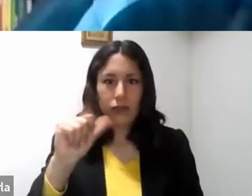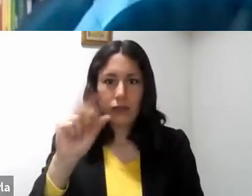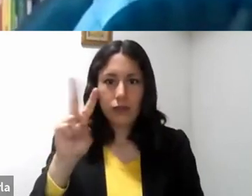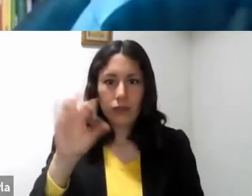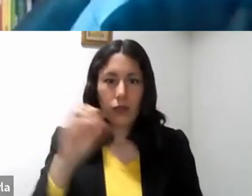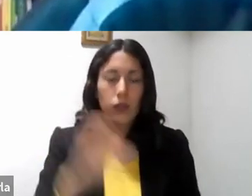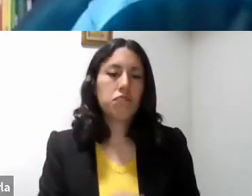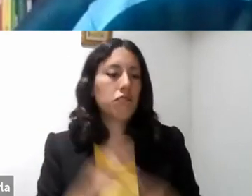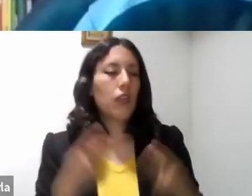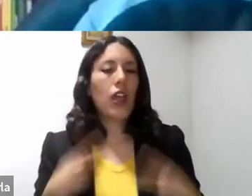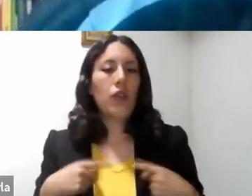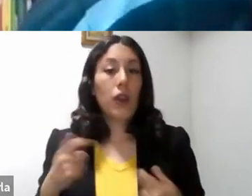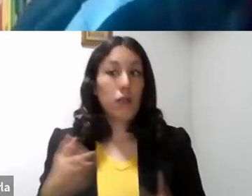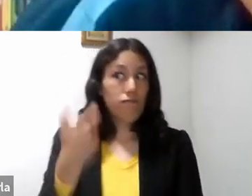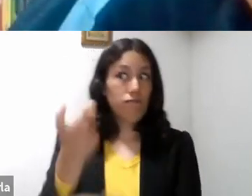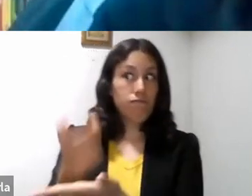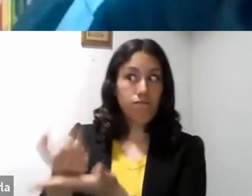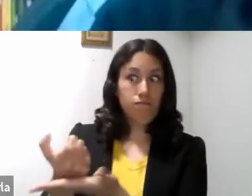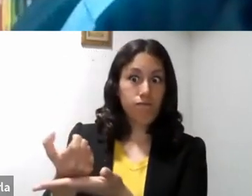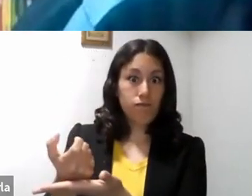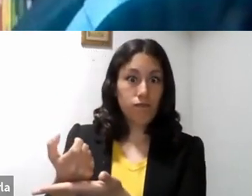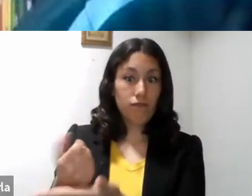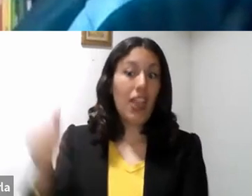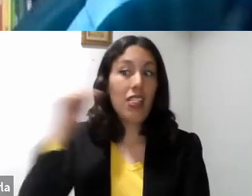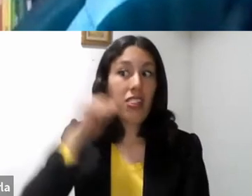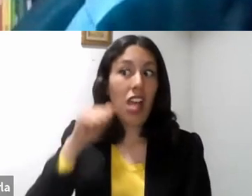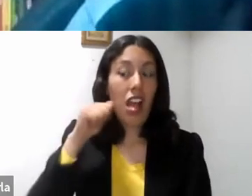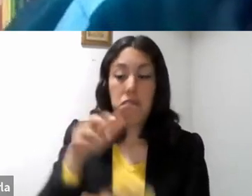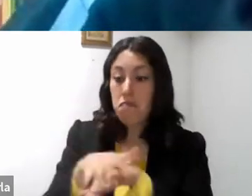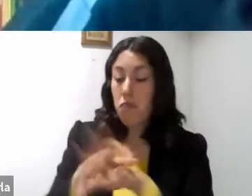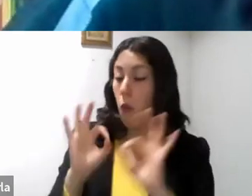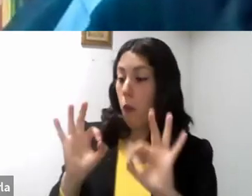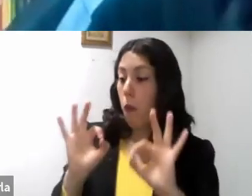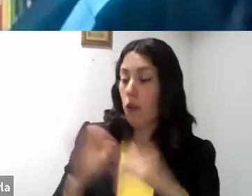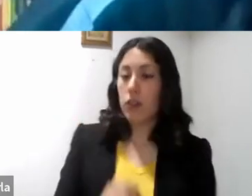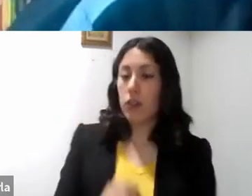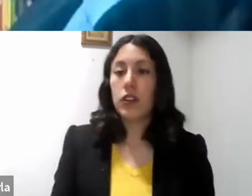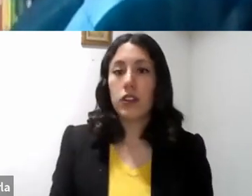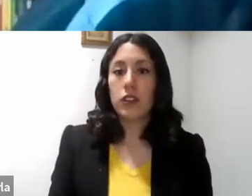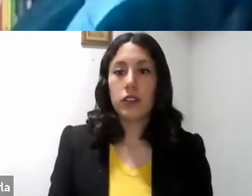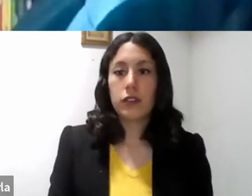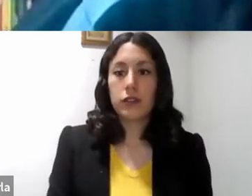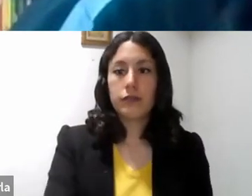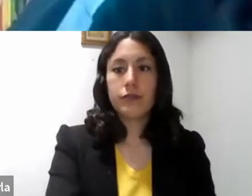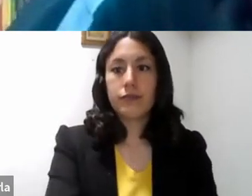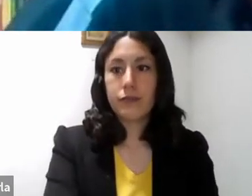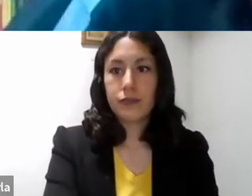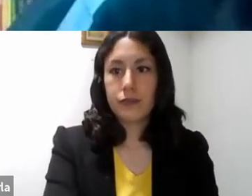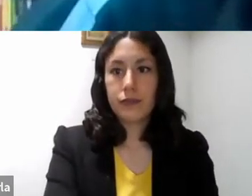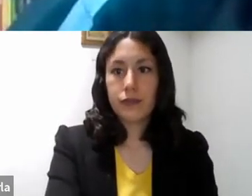tenía riquezas, sí andaba calzada. Entonces, es curioso, ¿verdad?, que Rembrandt